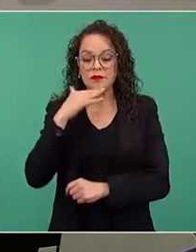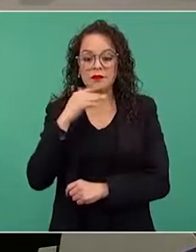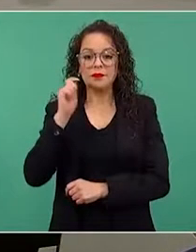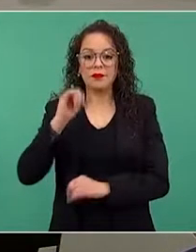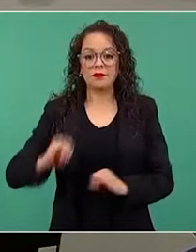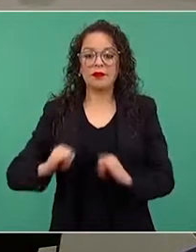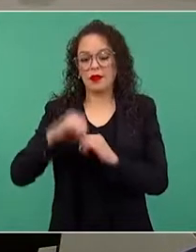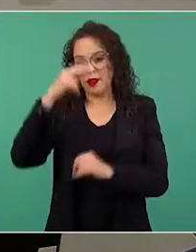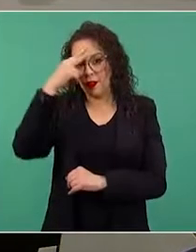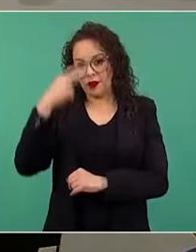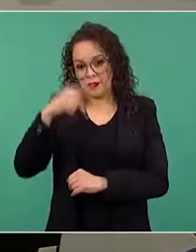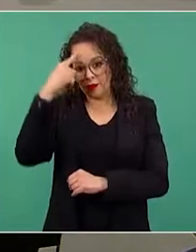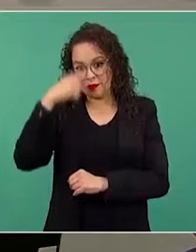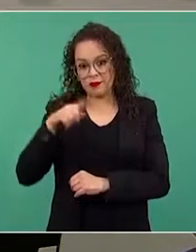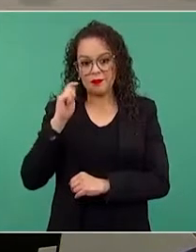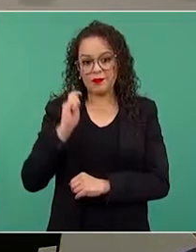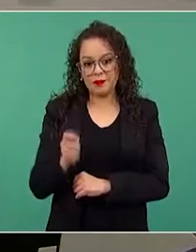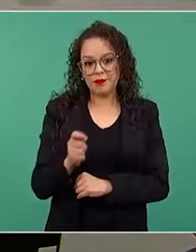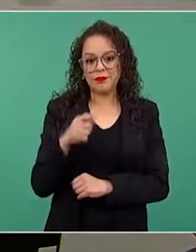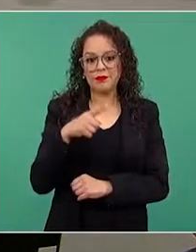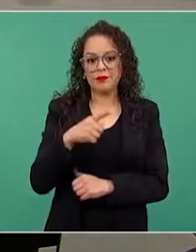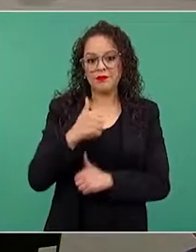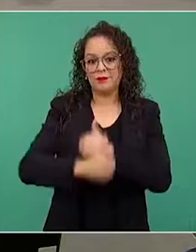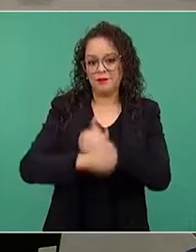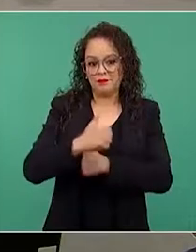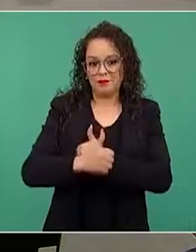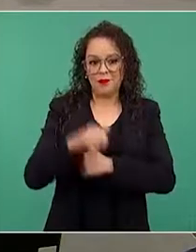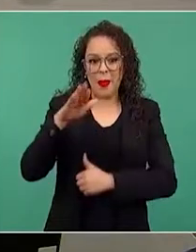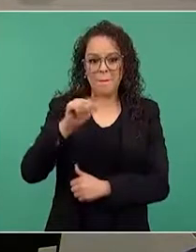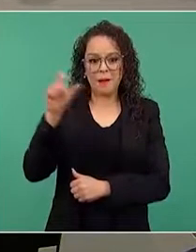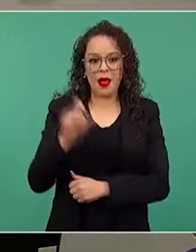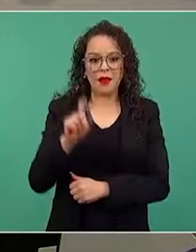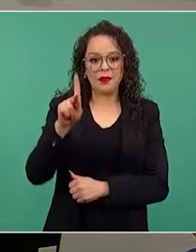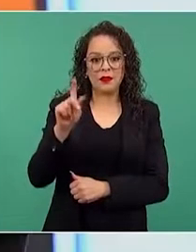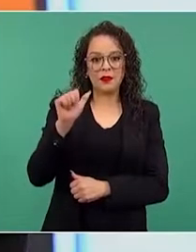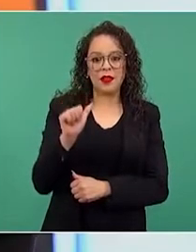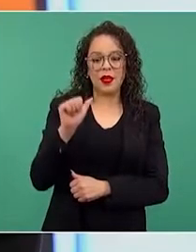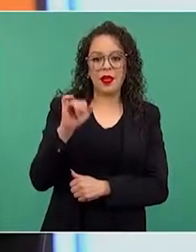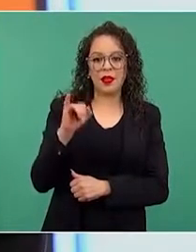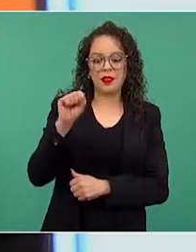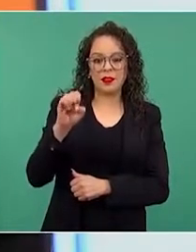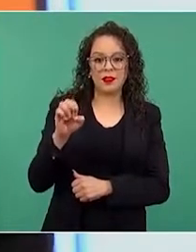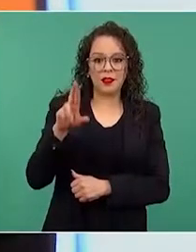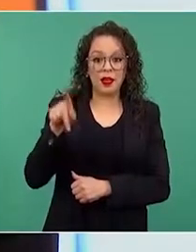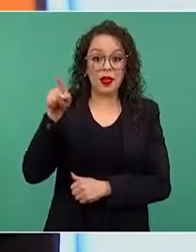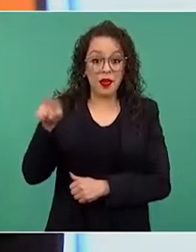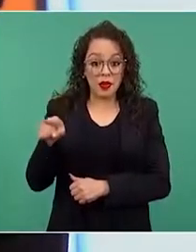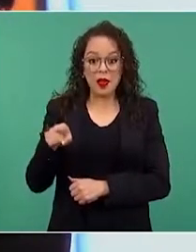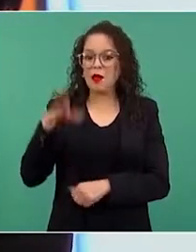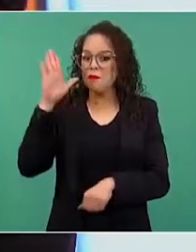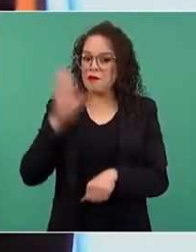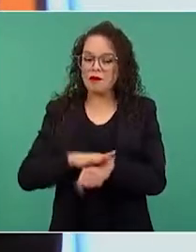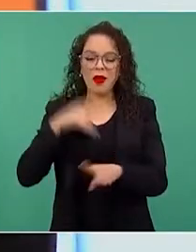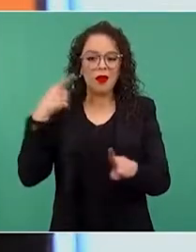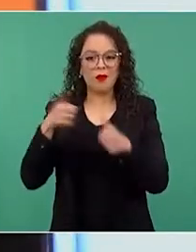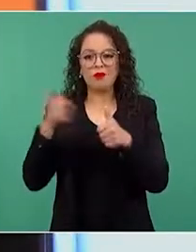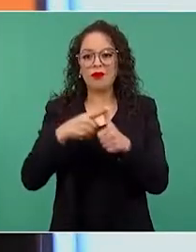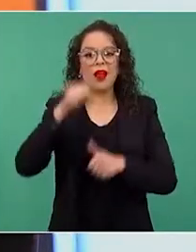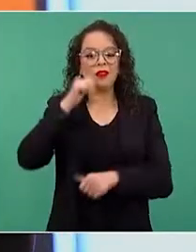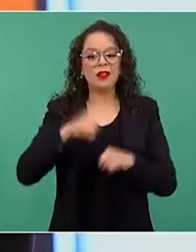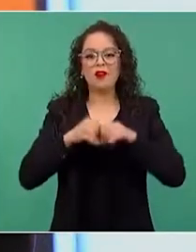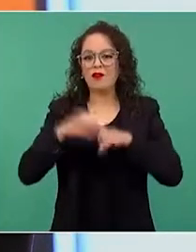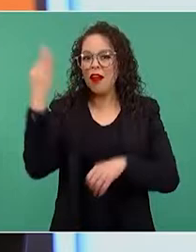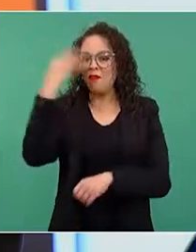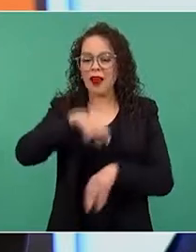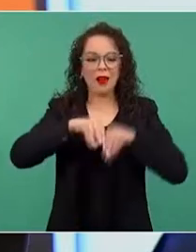Competitividad, Max Kaiser, quien es uno de los principales promotores de la desinformación. Hay un dato